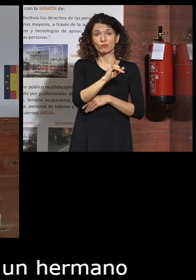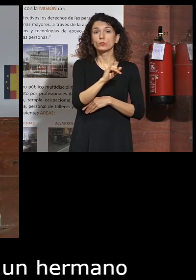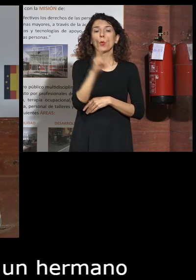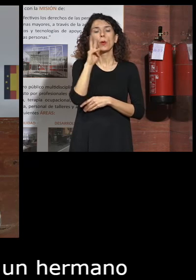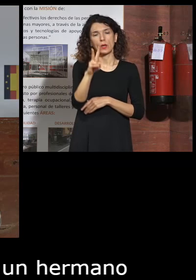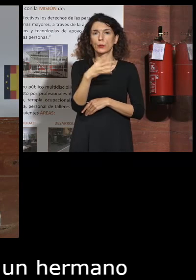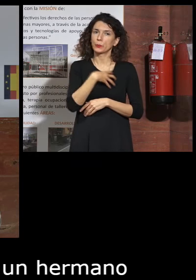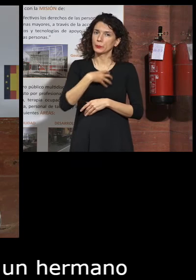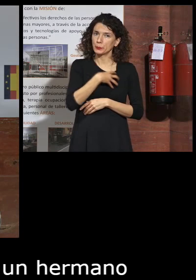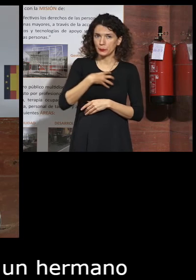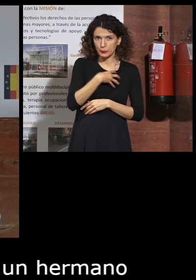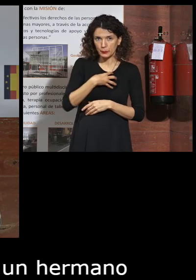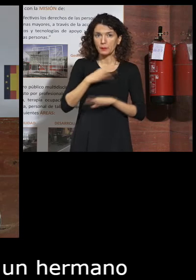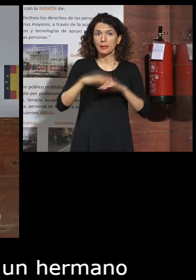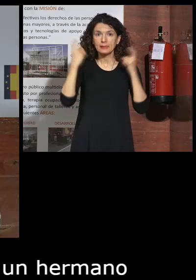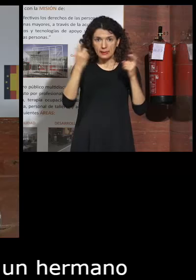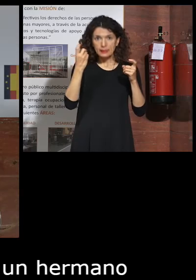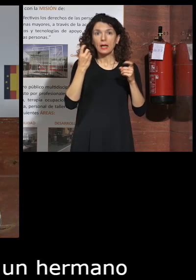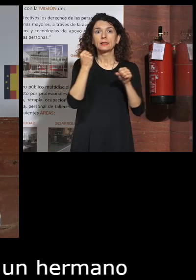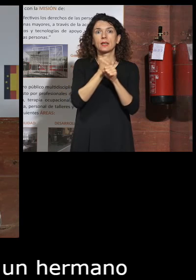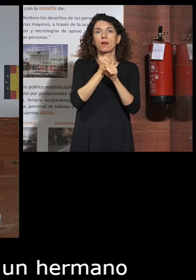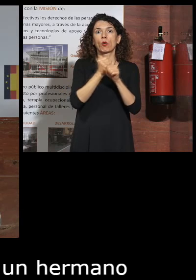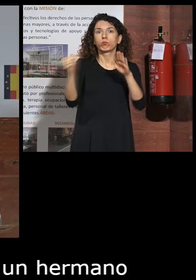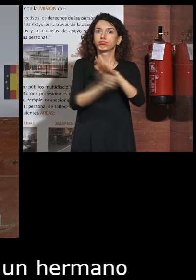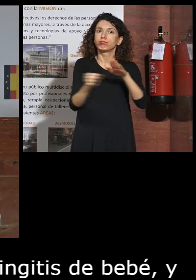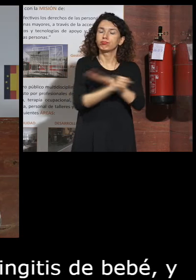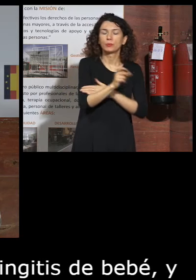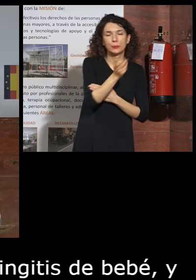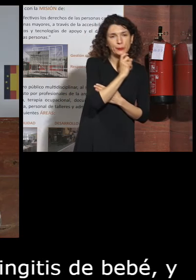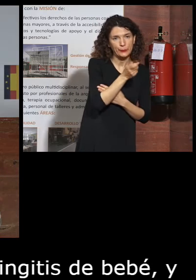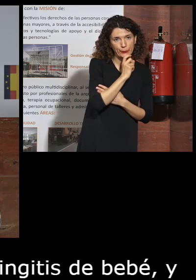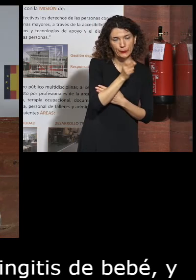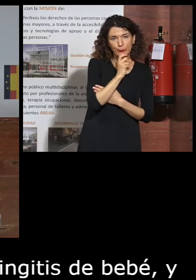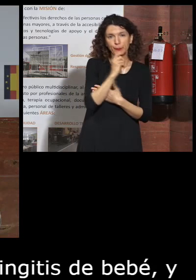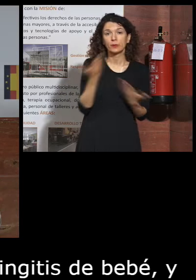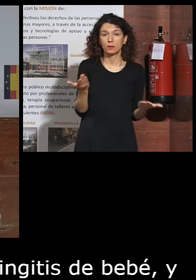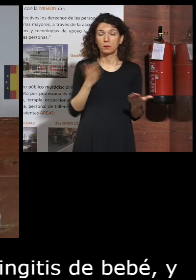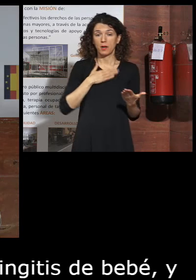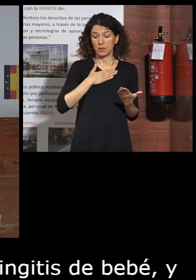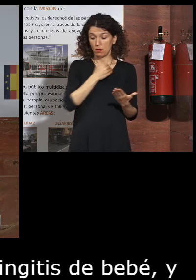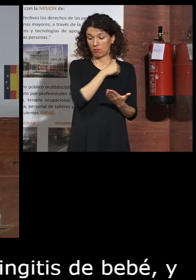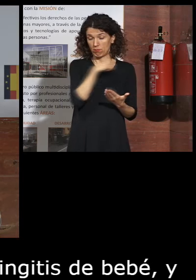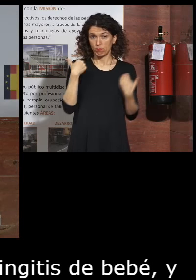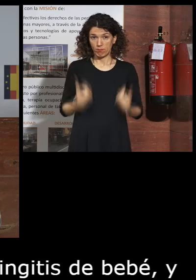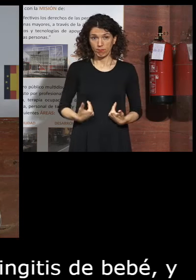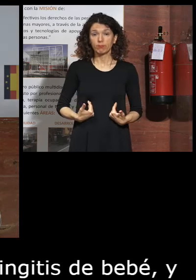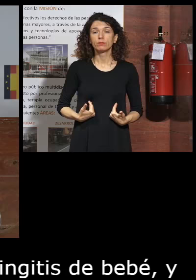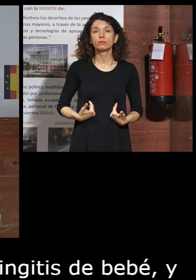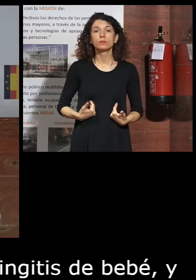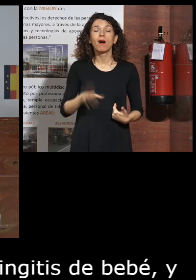dificultades que él tenía para entrar en el mundo del trabajo entonces para mí como